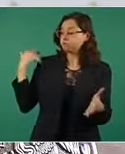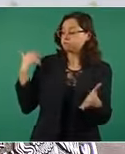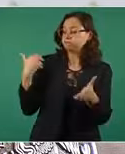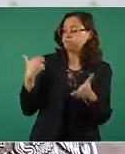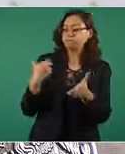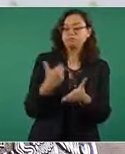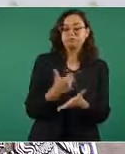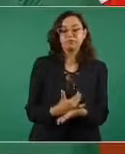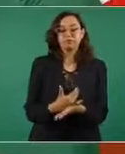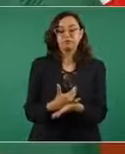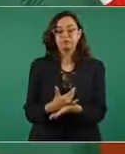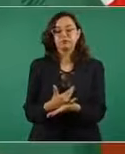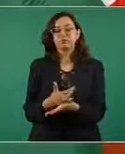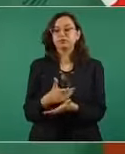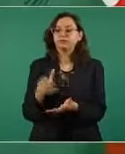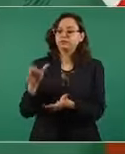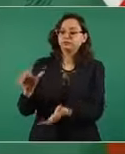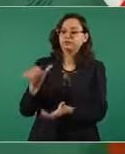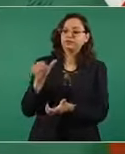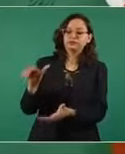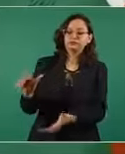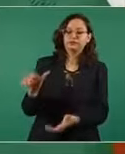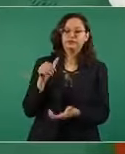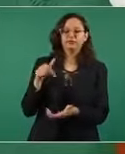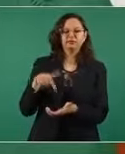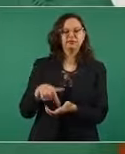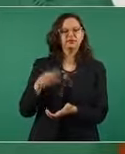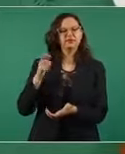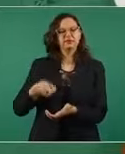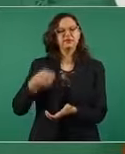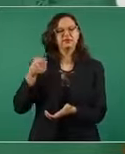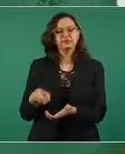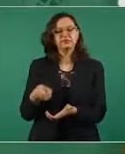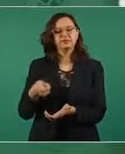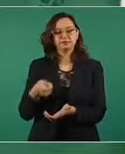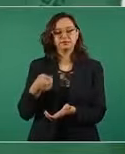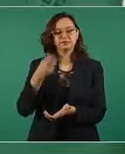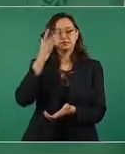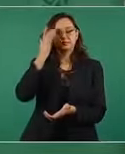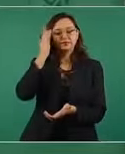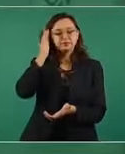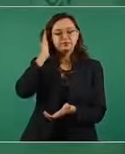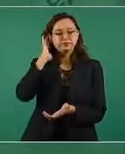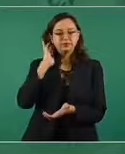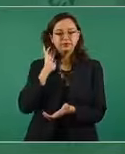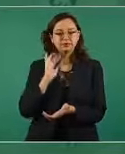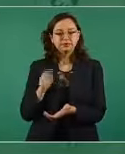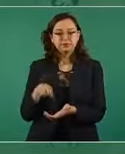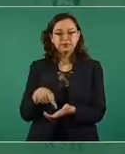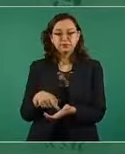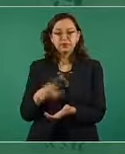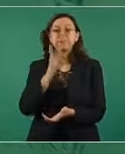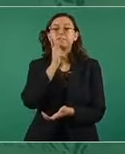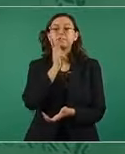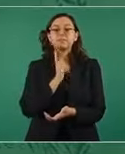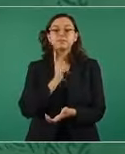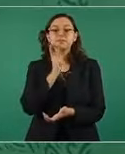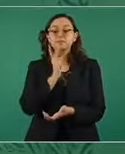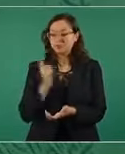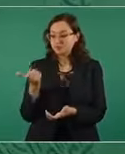de los ingresos petroleros.